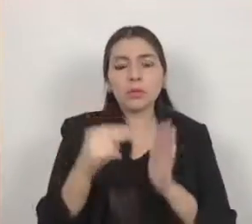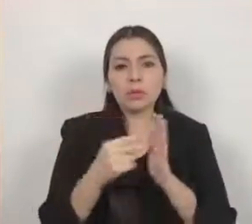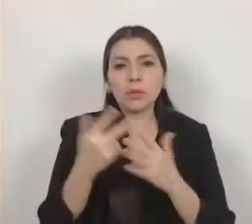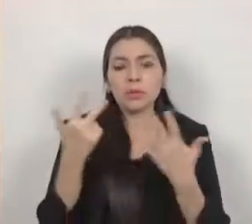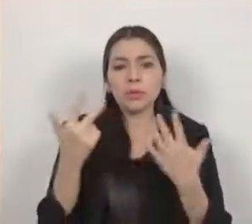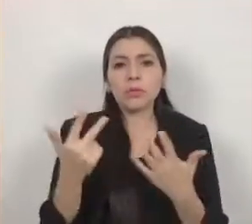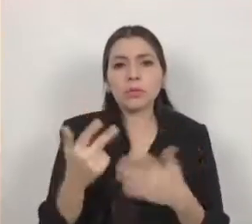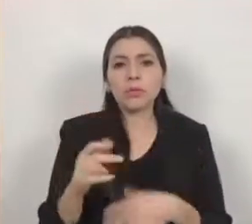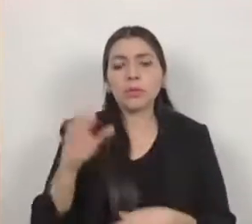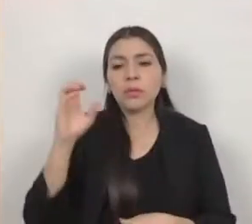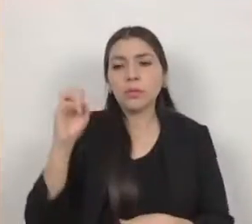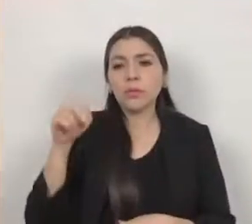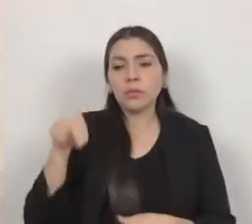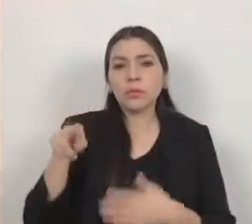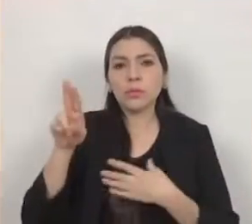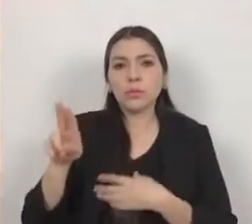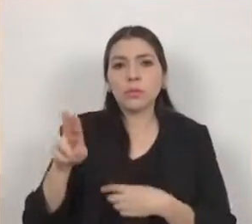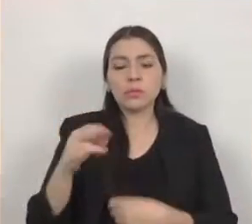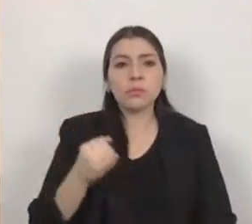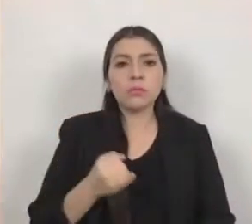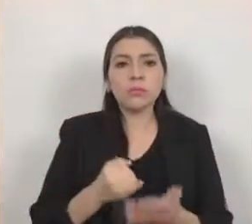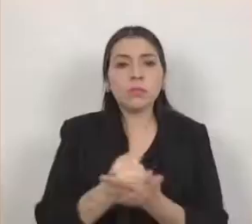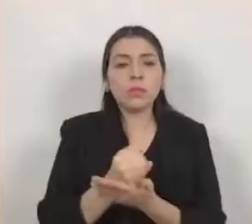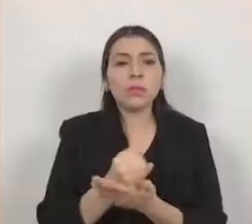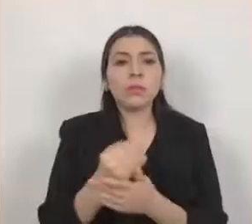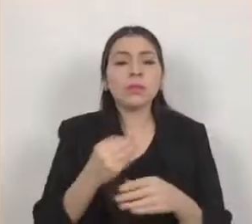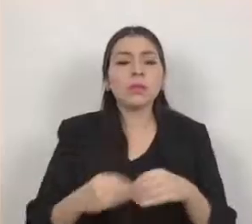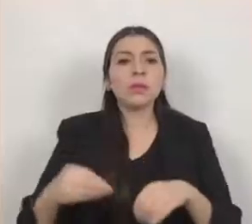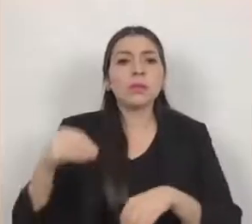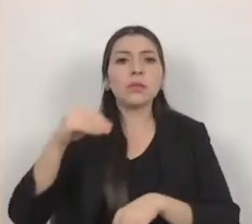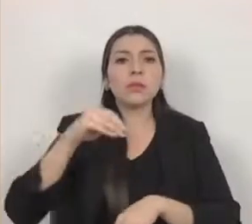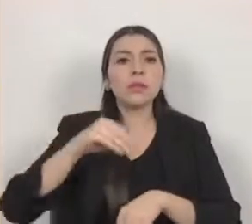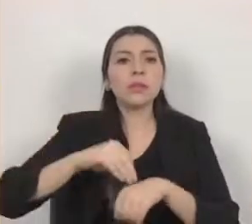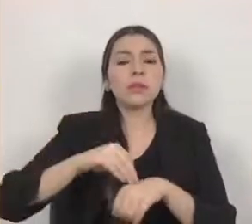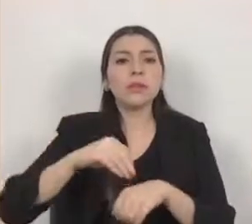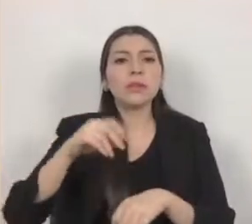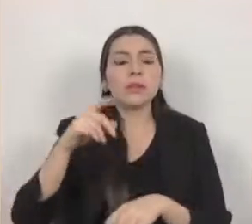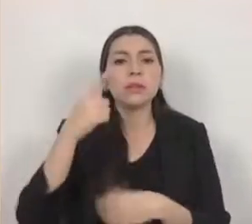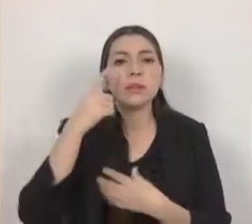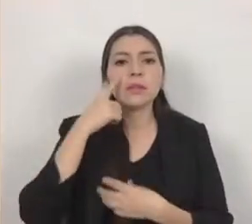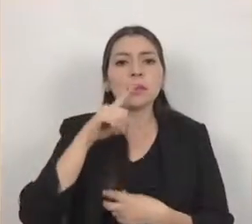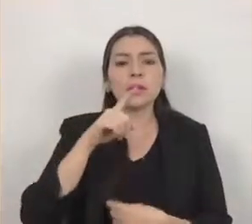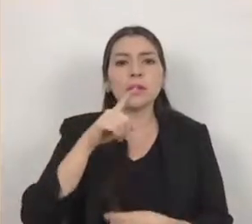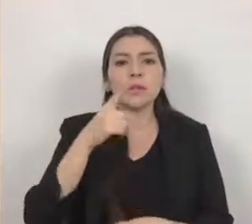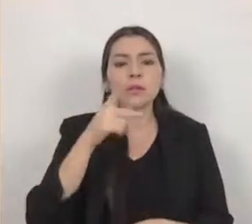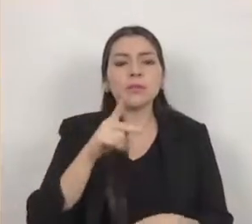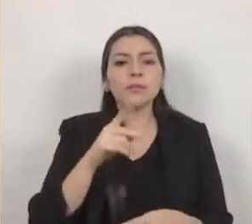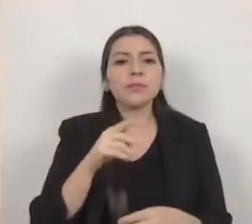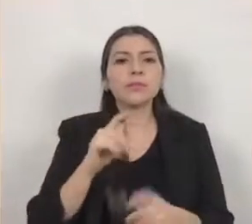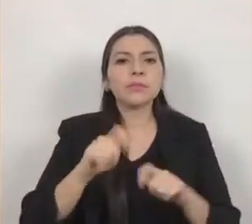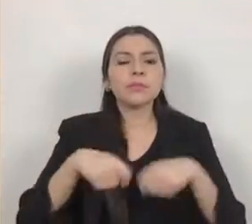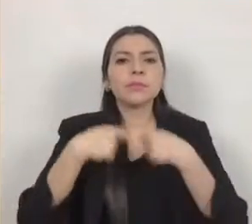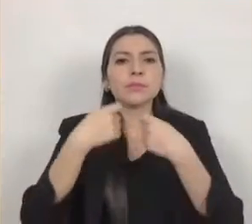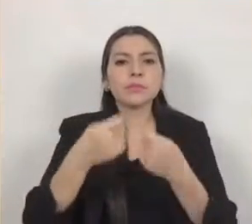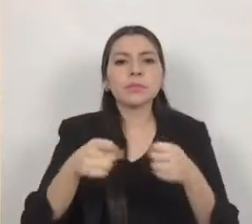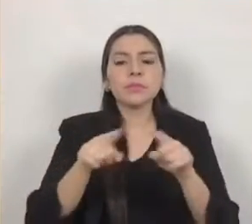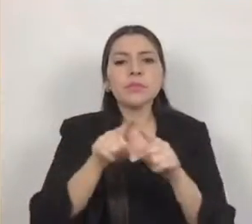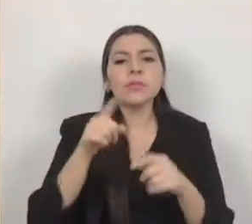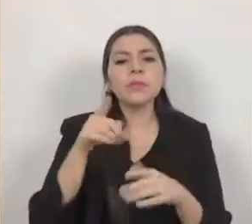decretó que entraba en vigor la convención sobre los derechos de las personas con discapacidad